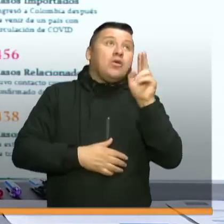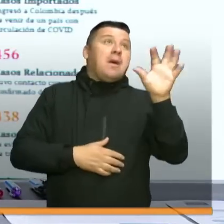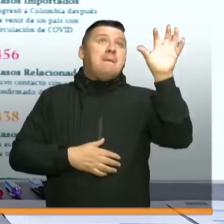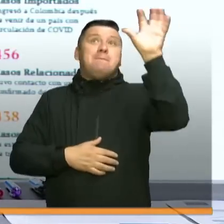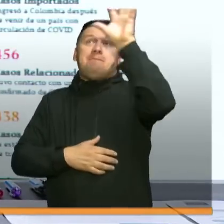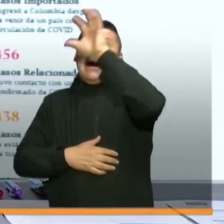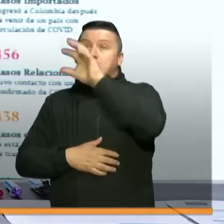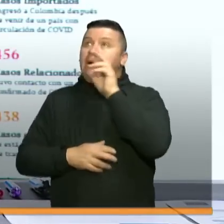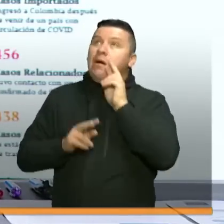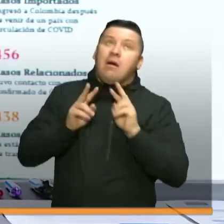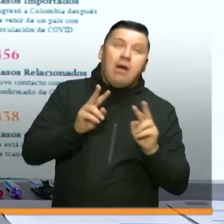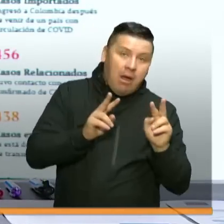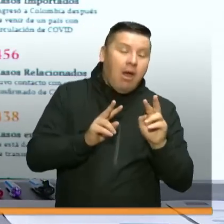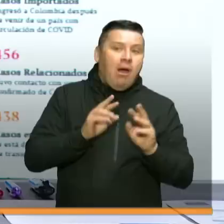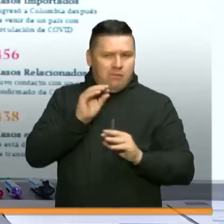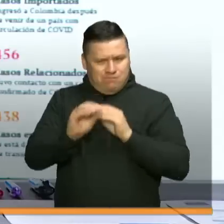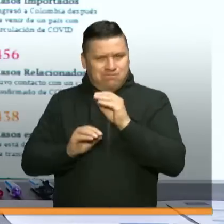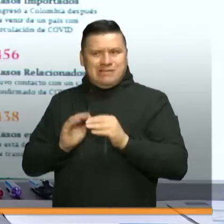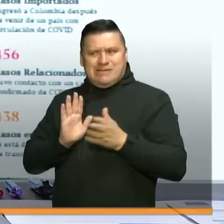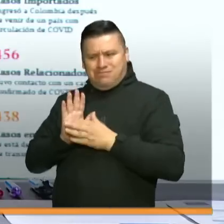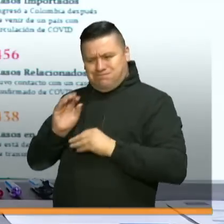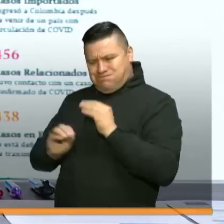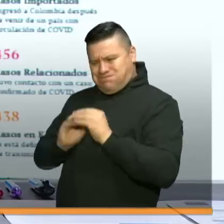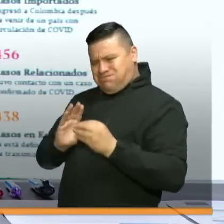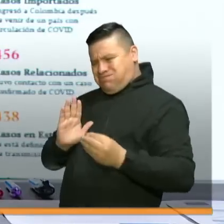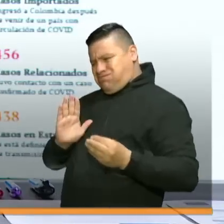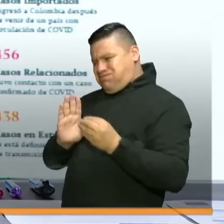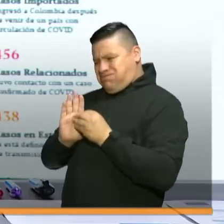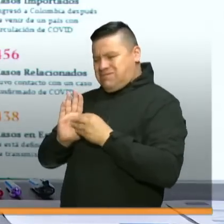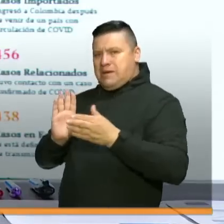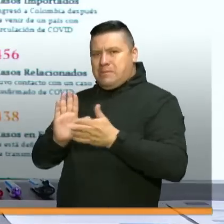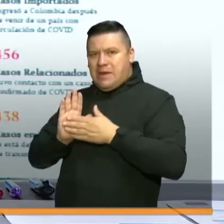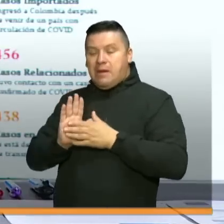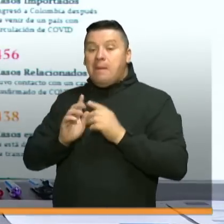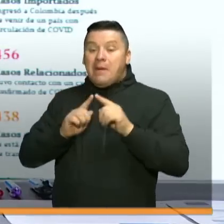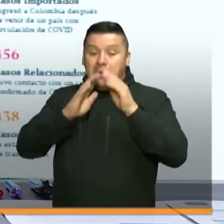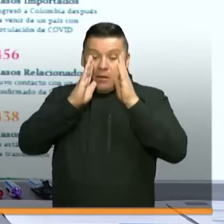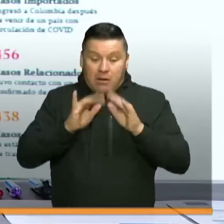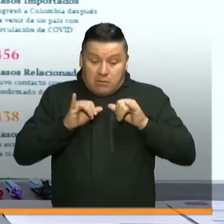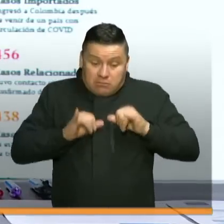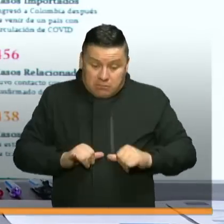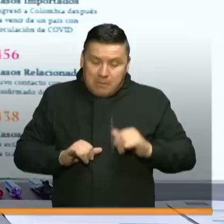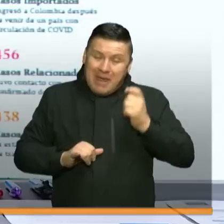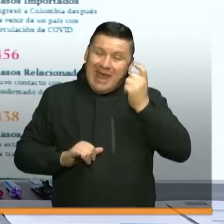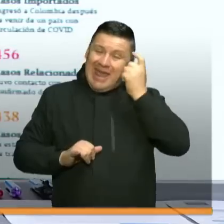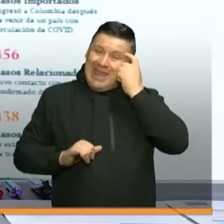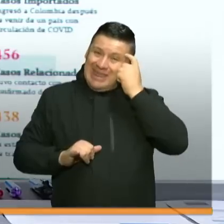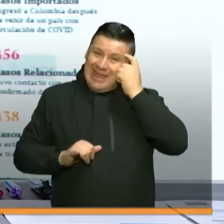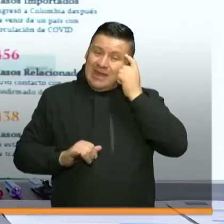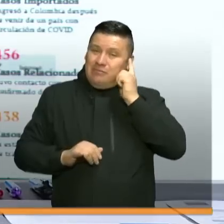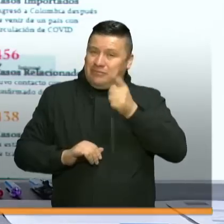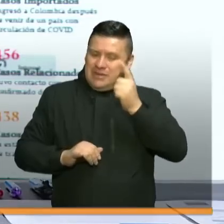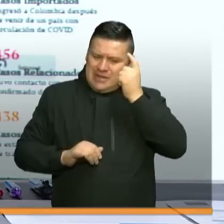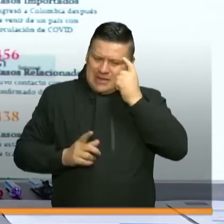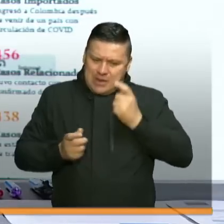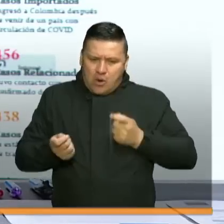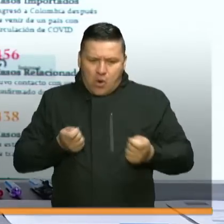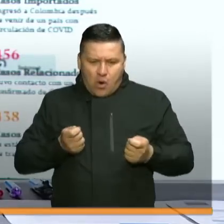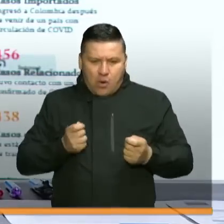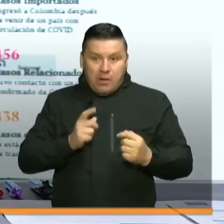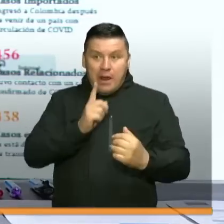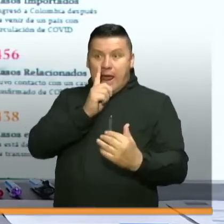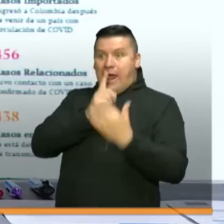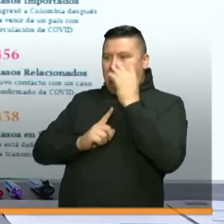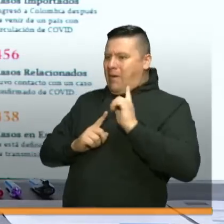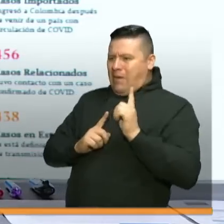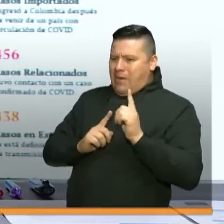como nosotros también queremos diseñar un esquema de aislamiento que siga siendo inteligente para proteger a quienes pueden ser más afectados por